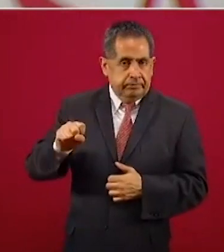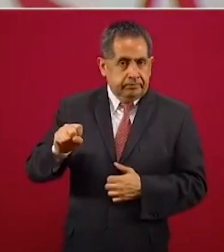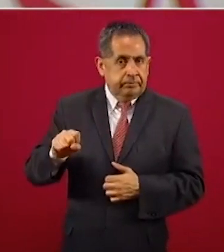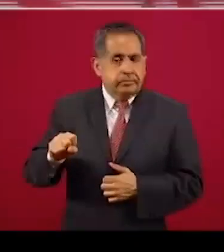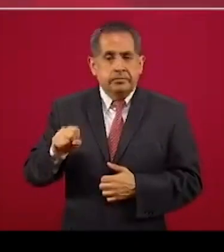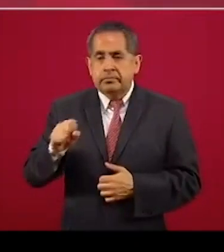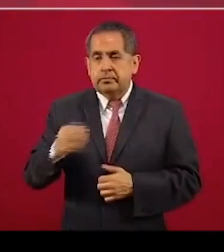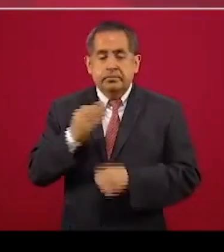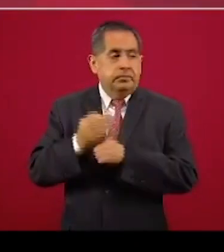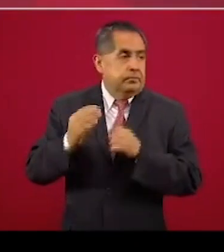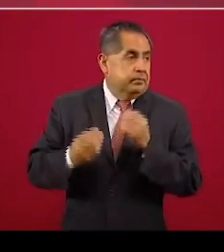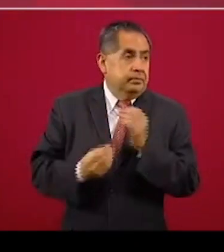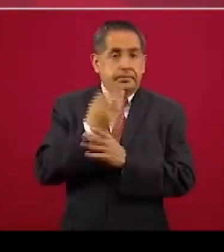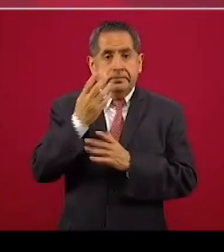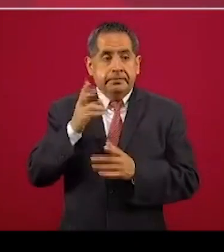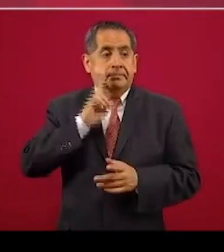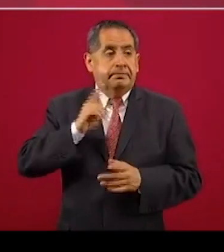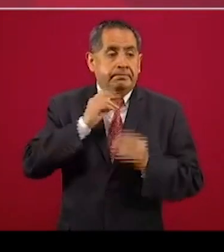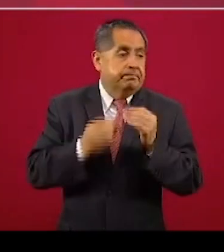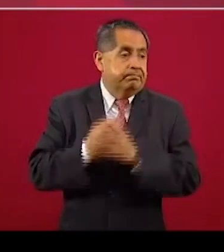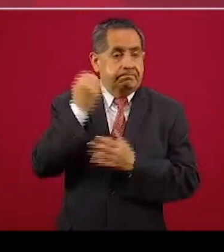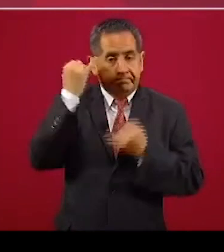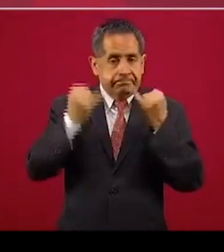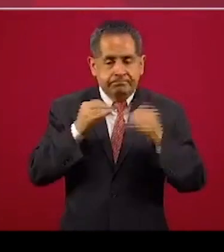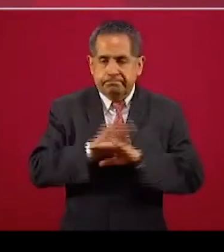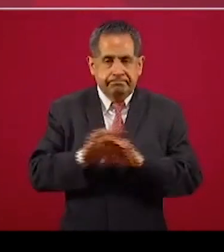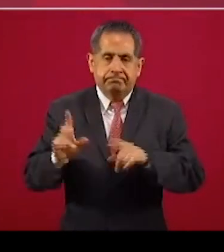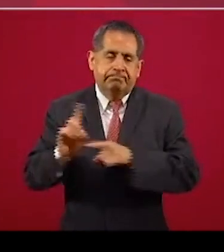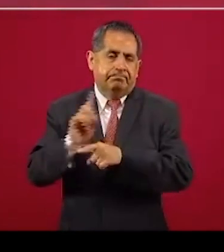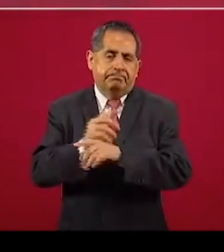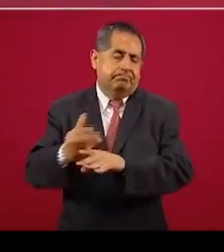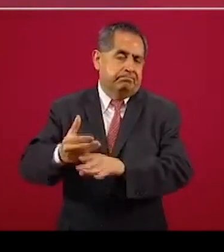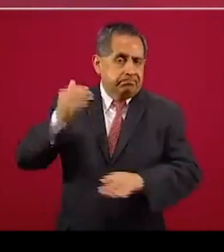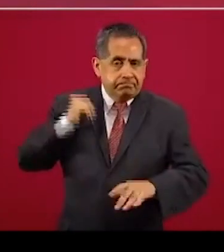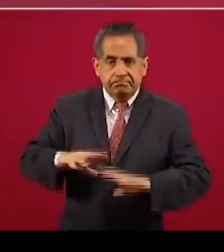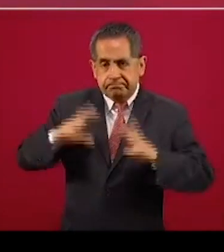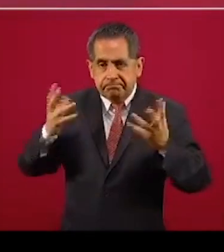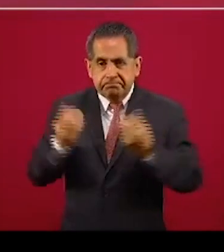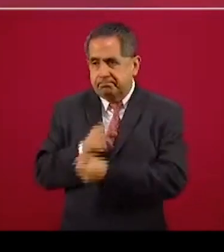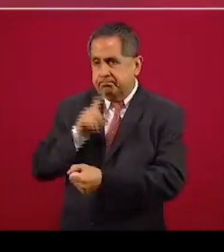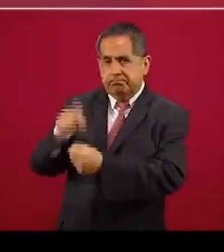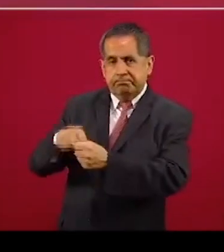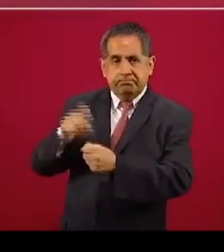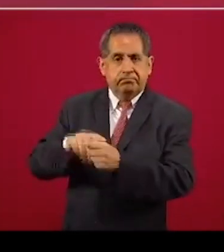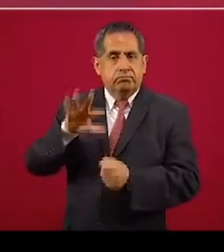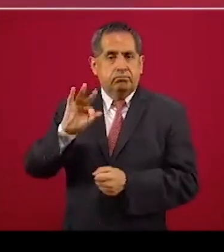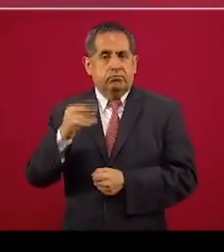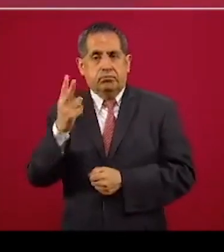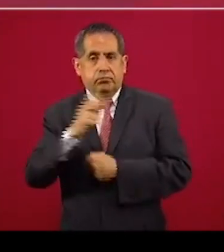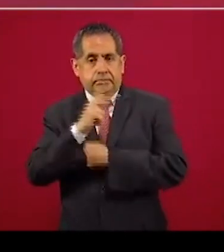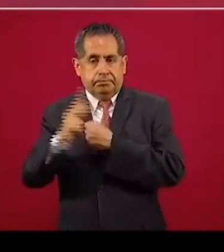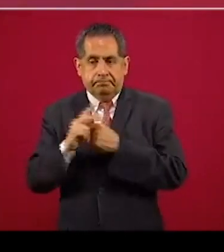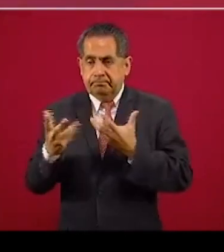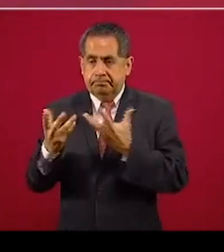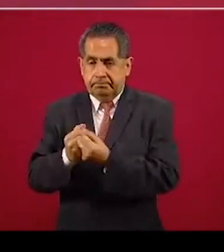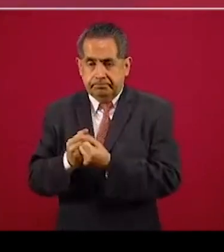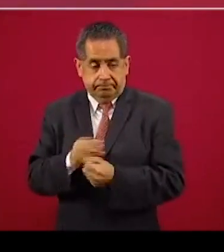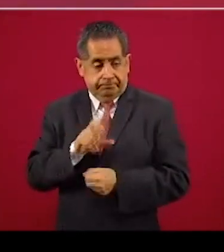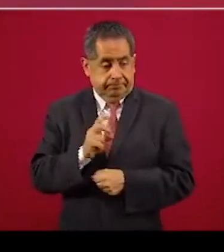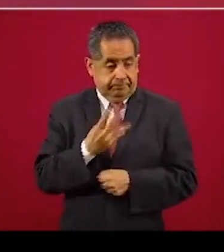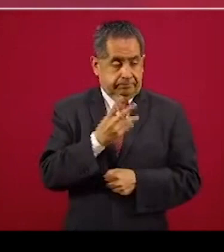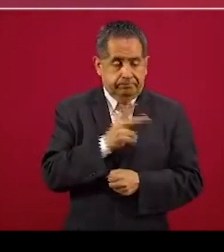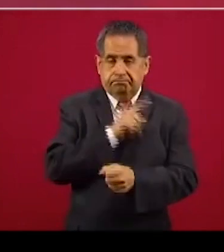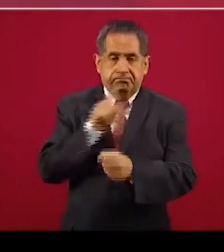improvisando en este tema. Participan del Fondo Rotatorio de Vacunas 42 países de las Américas y 34 lo hacen del Fondo